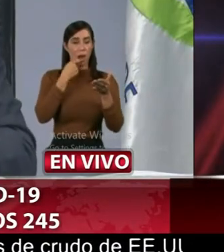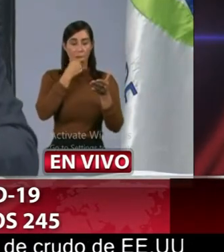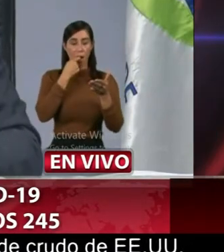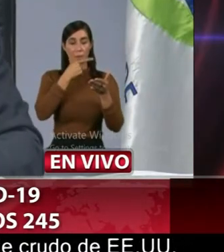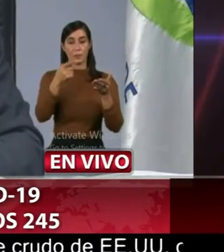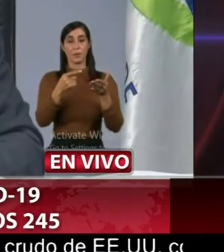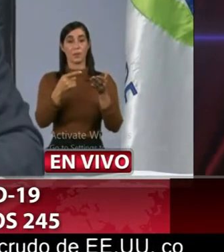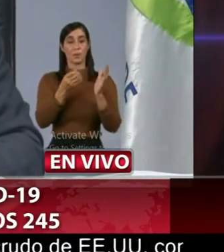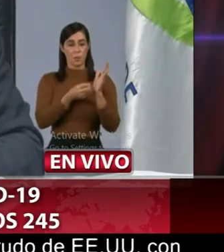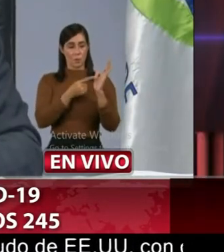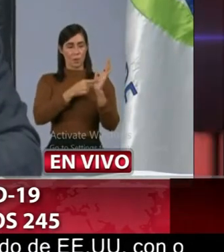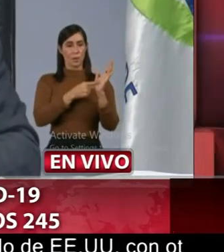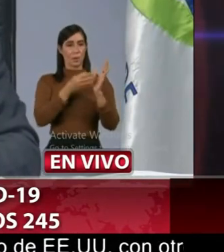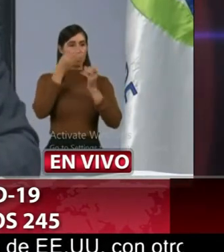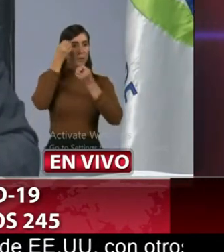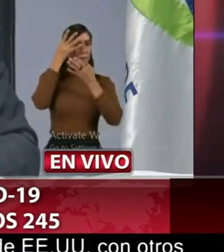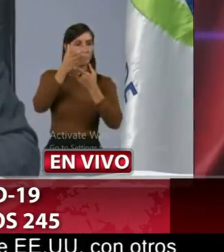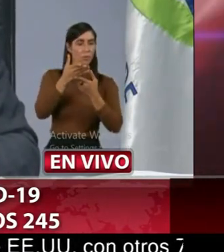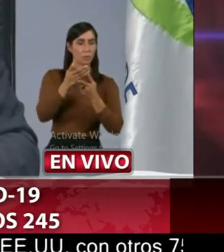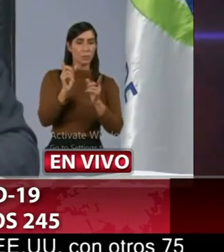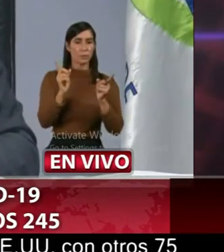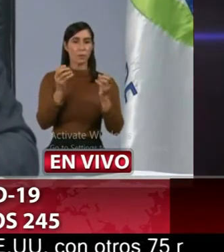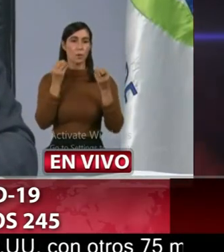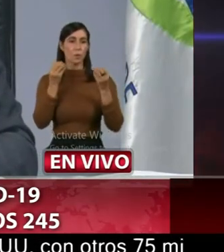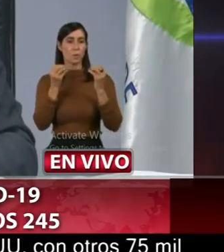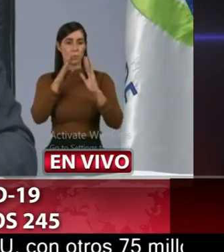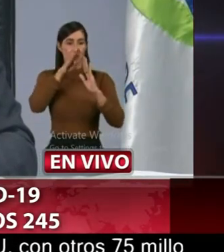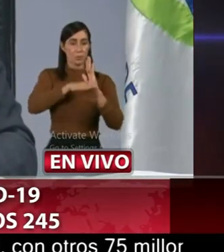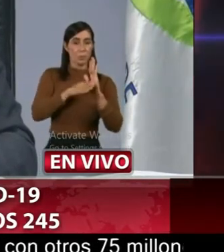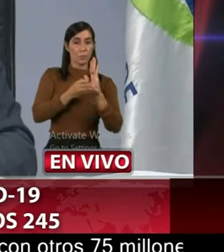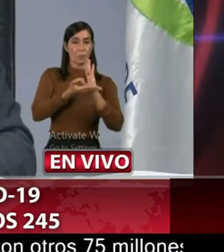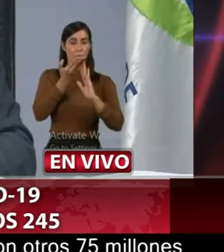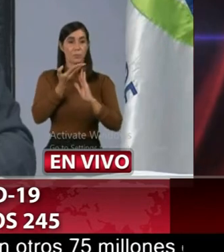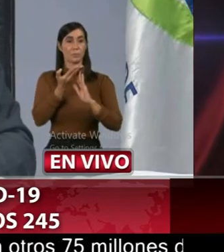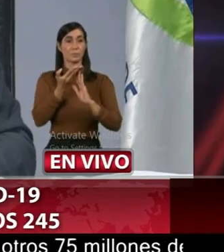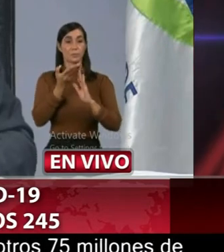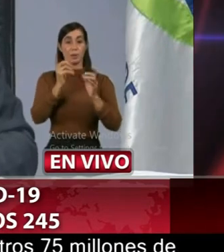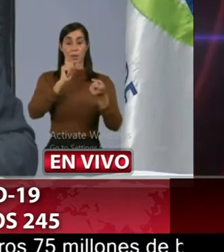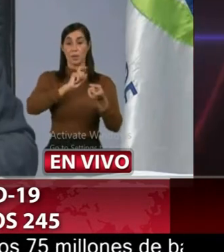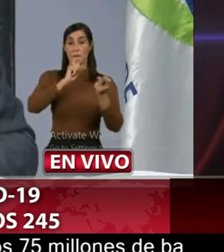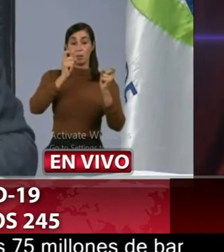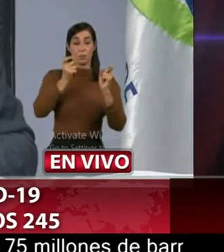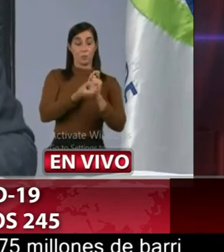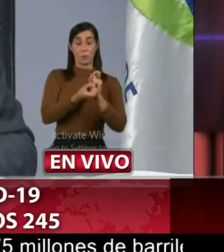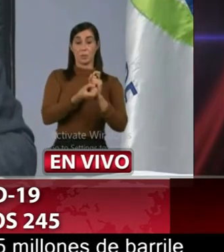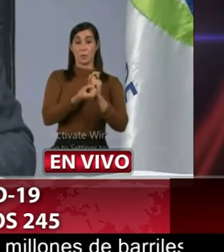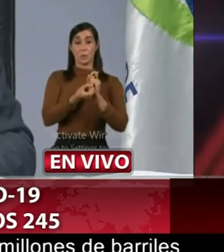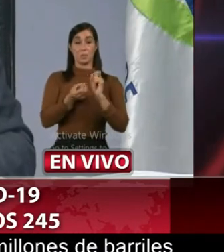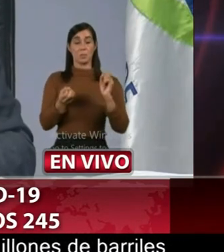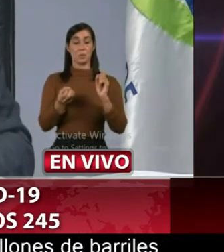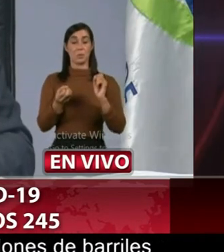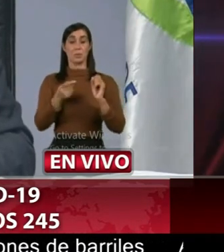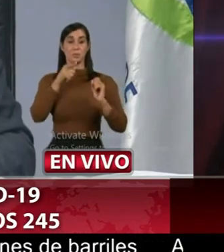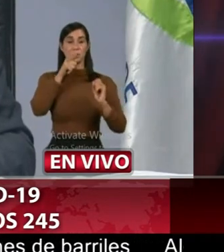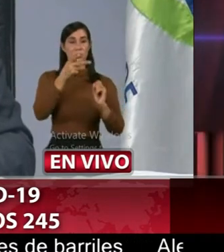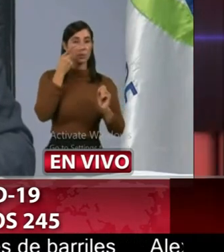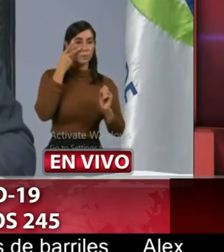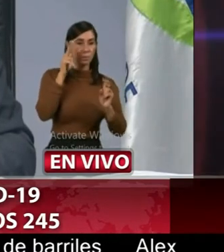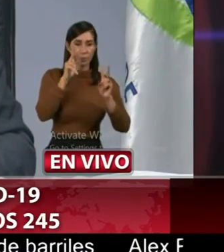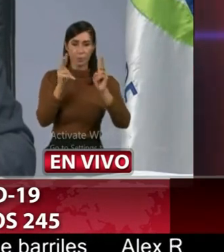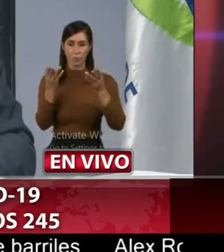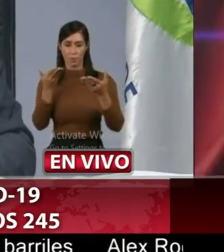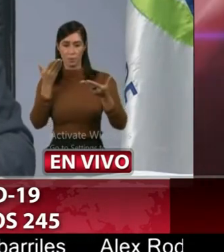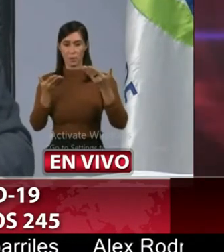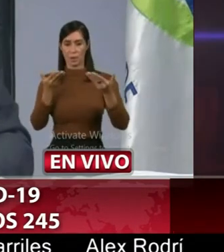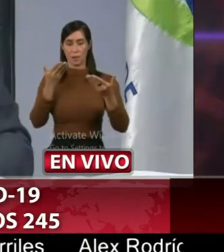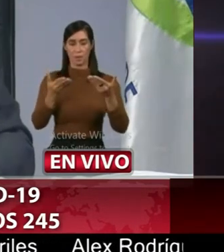nos va dando una orientación de por donde anda la cosa y no hay variación significativa si usted se pone a ver